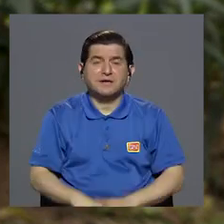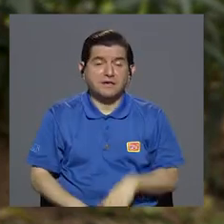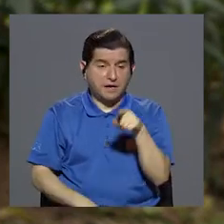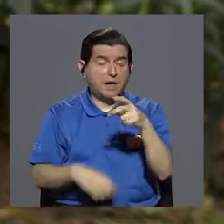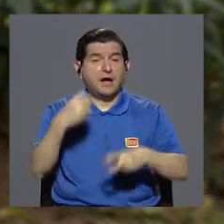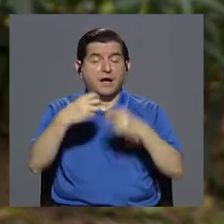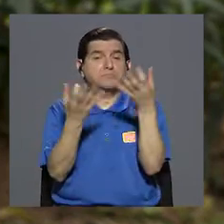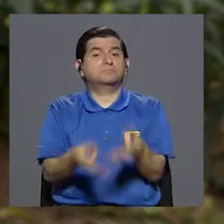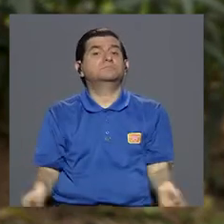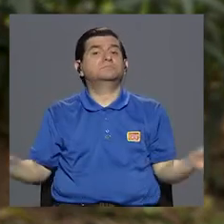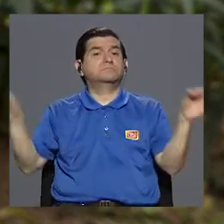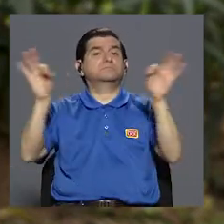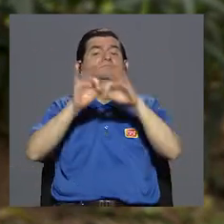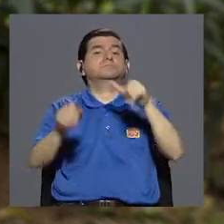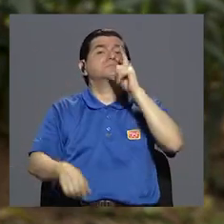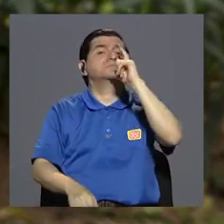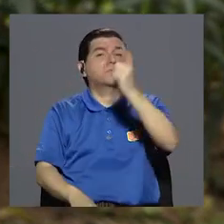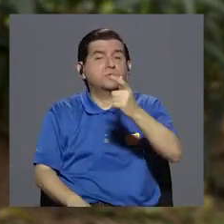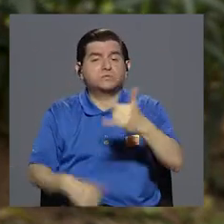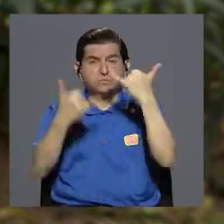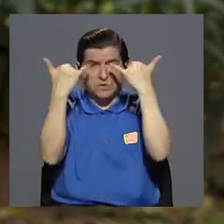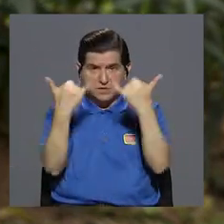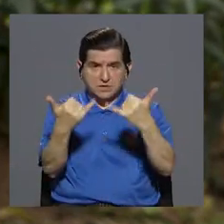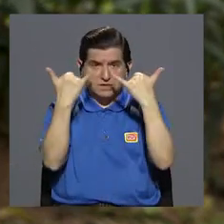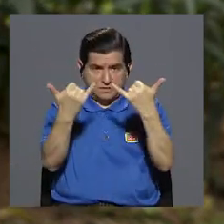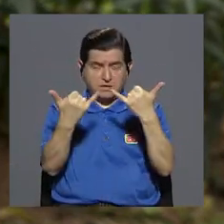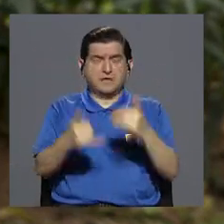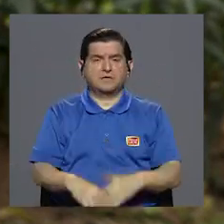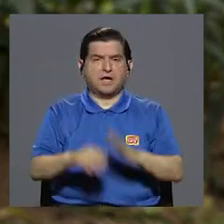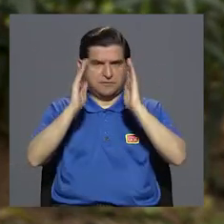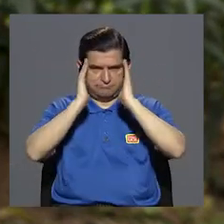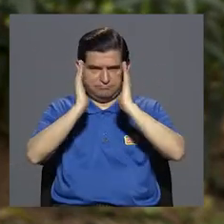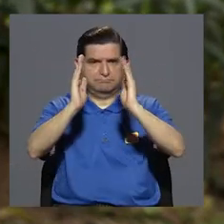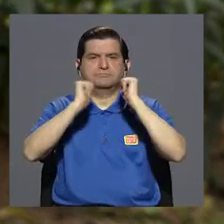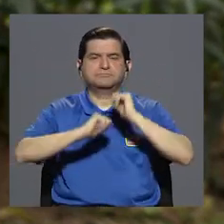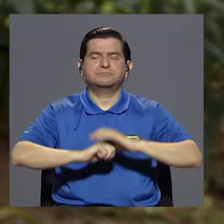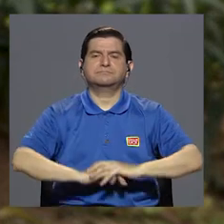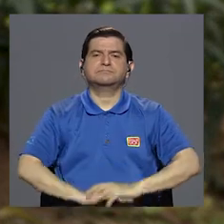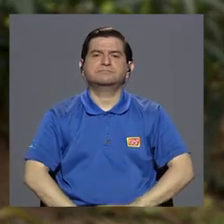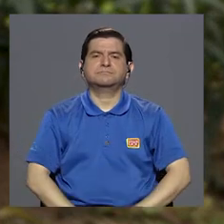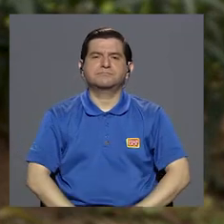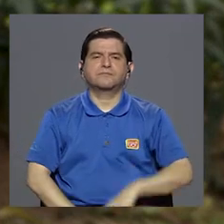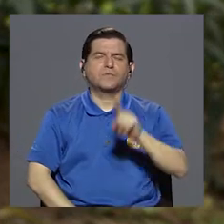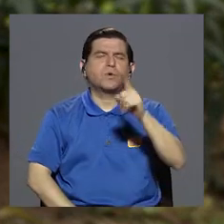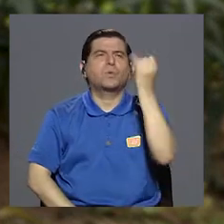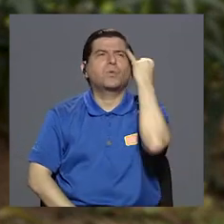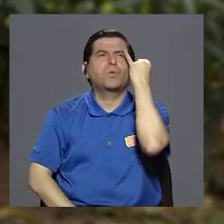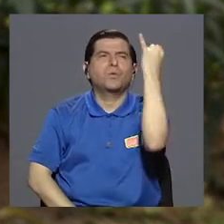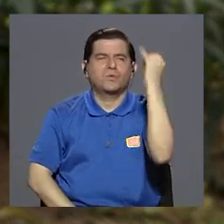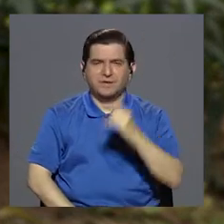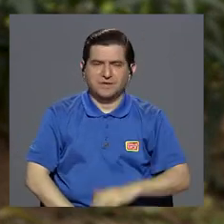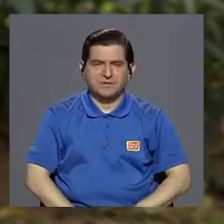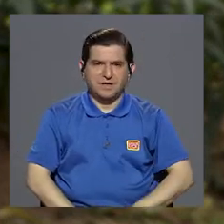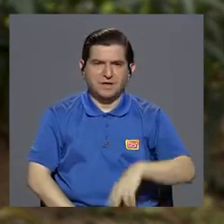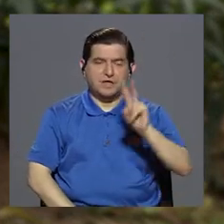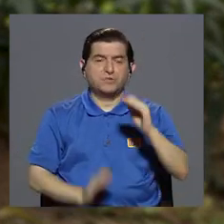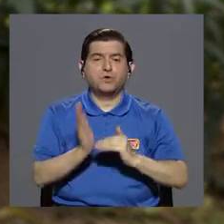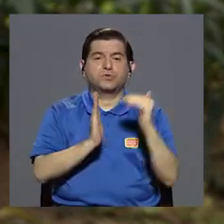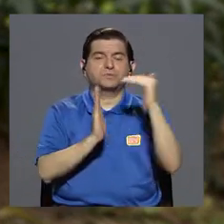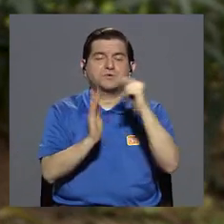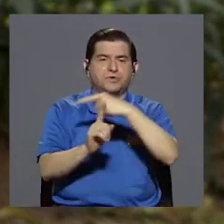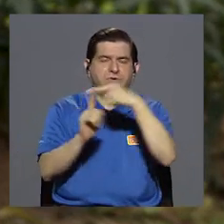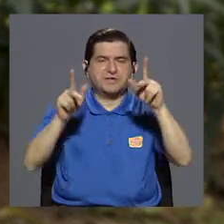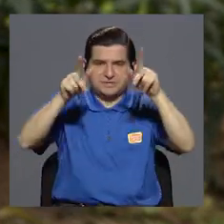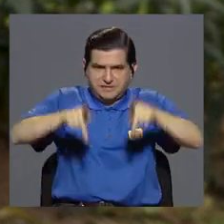sobre la magnitud de este problema y afortunadamente ya se le está prestando mucho más atención. Para darles una idea, hay dos